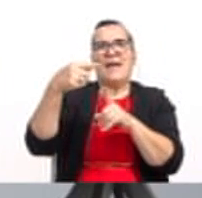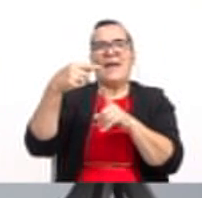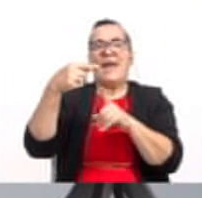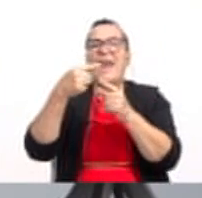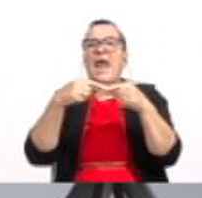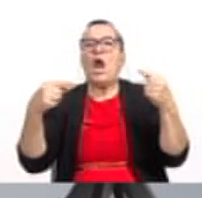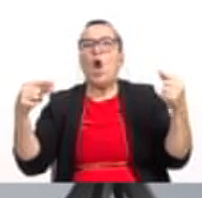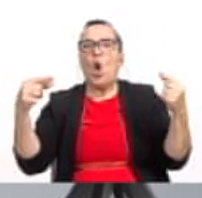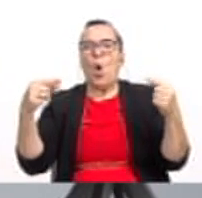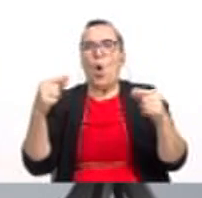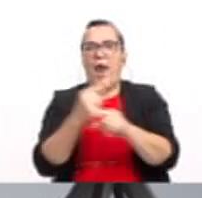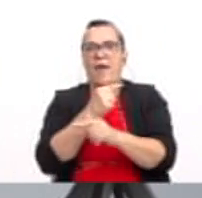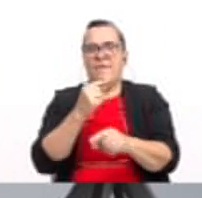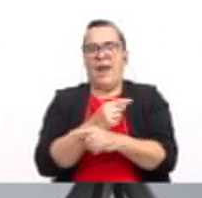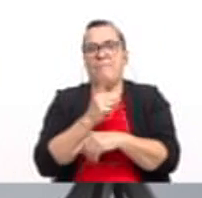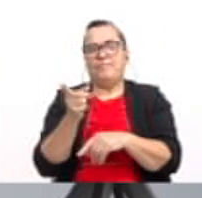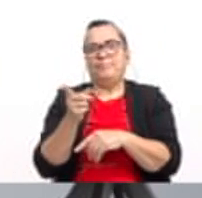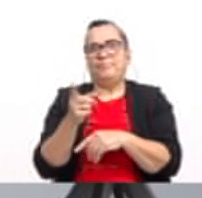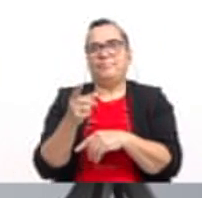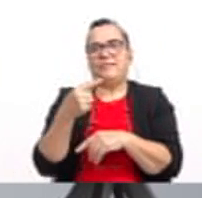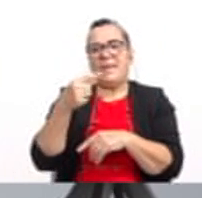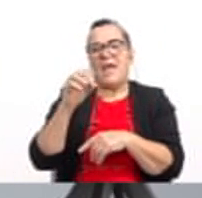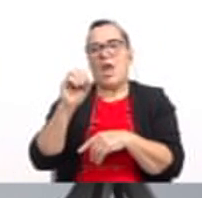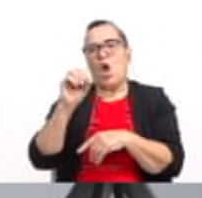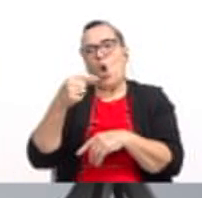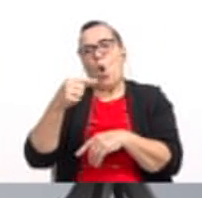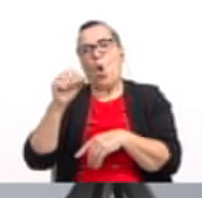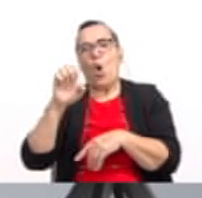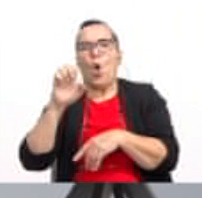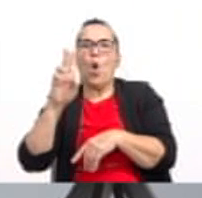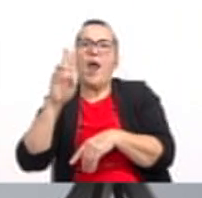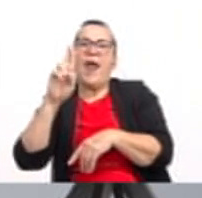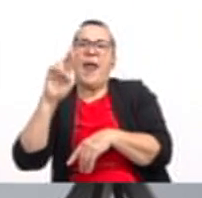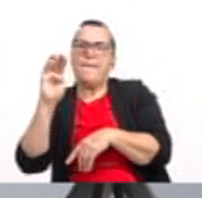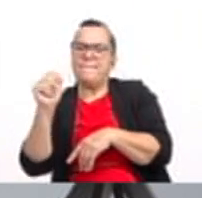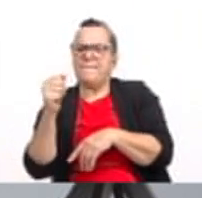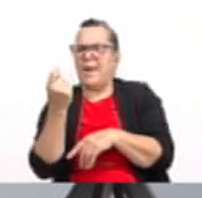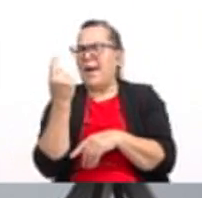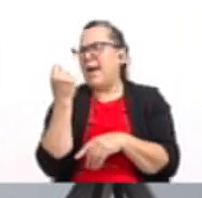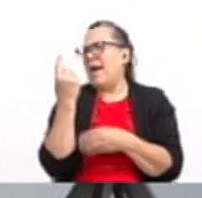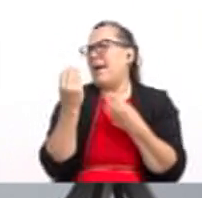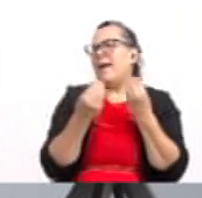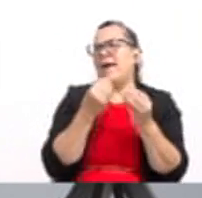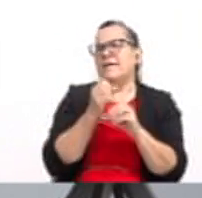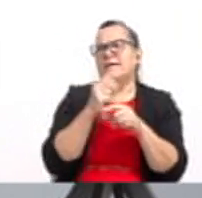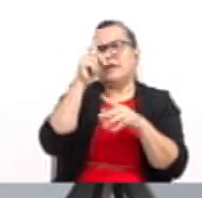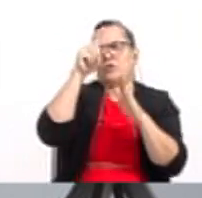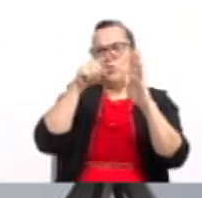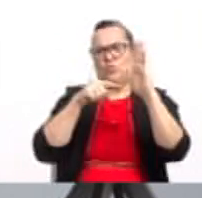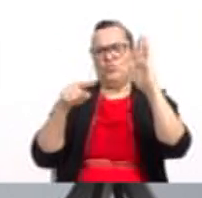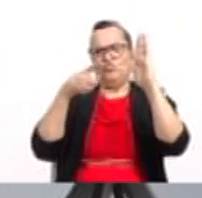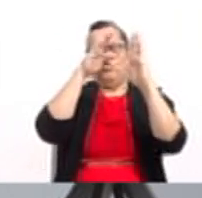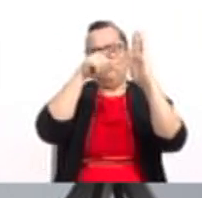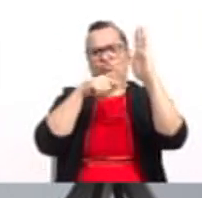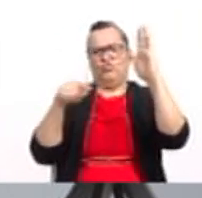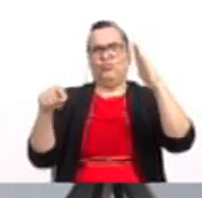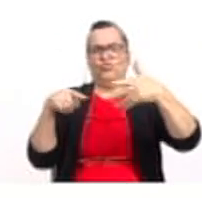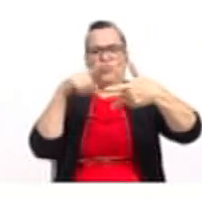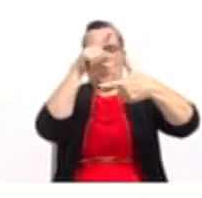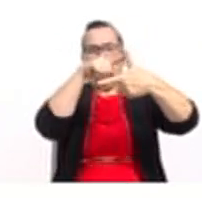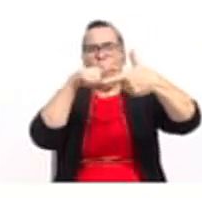Es importante que nosotros podamos entender lo que estamos haciendo gráficamente. Observemos